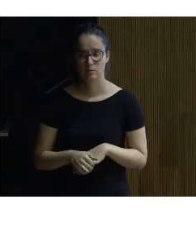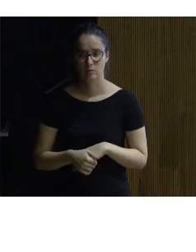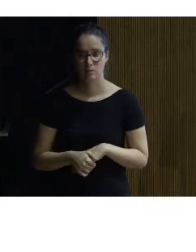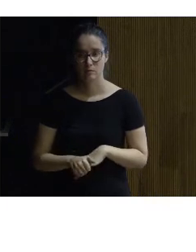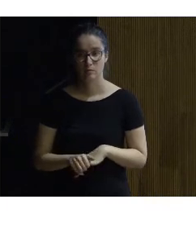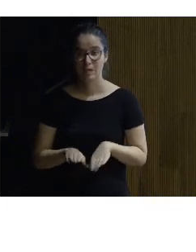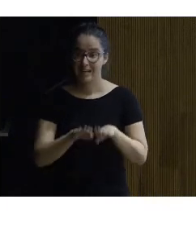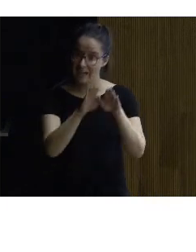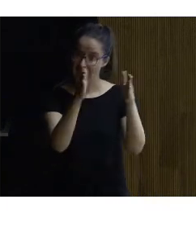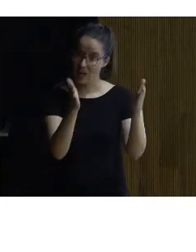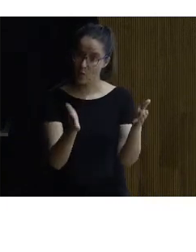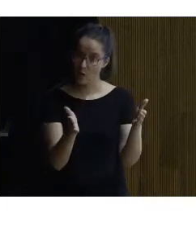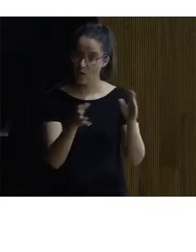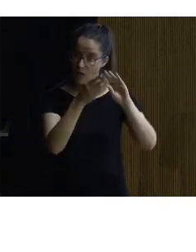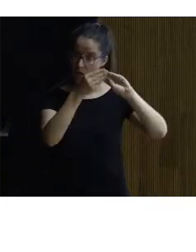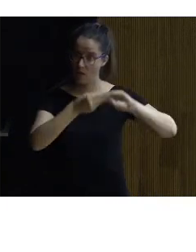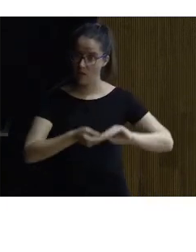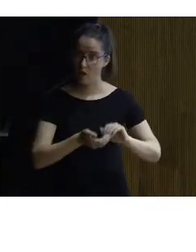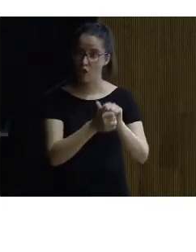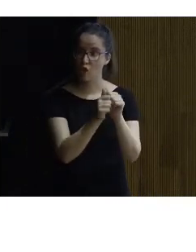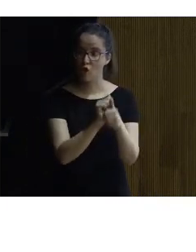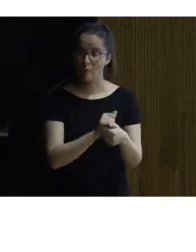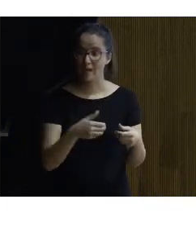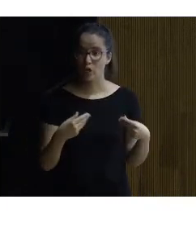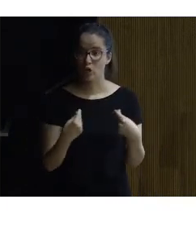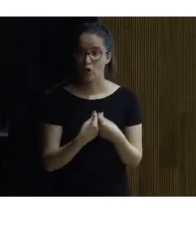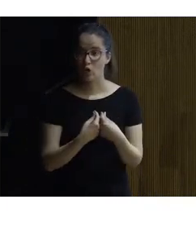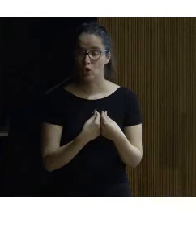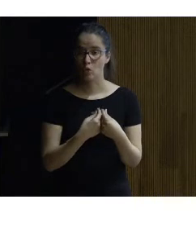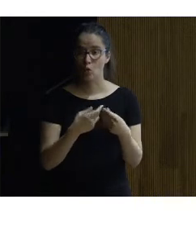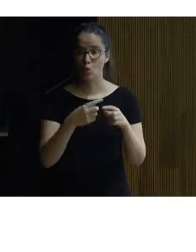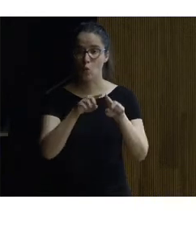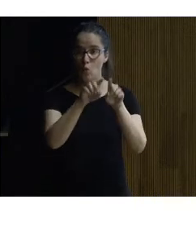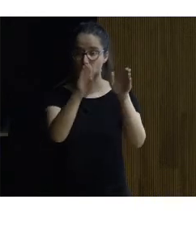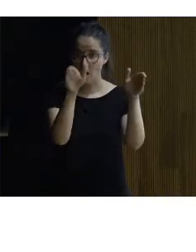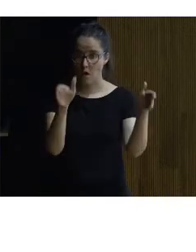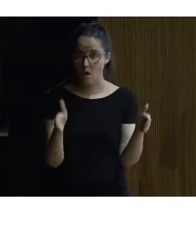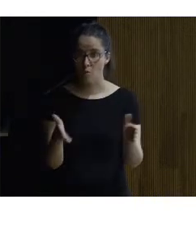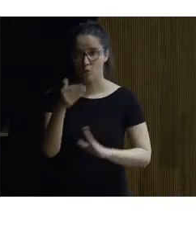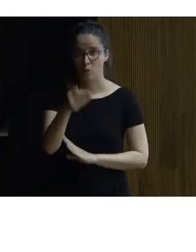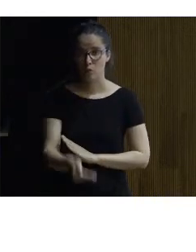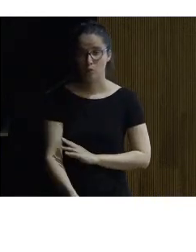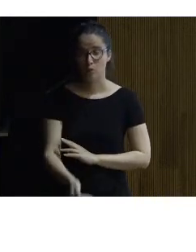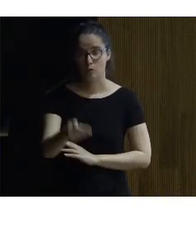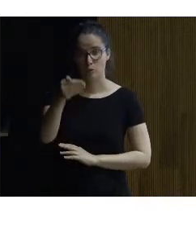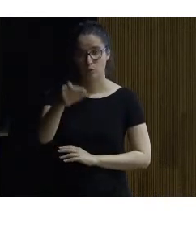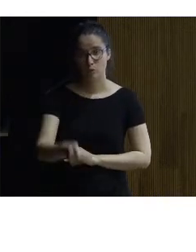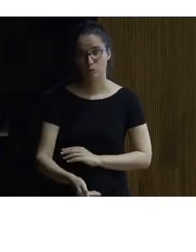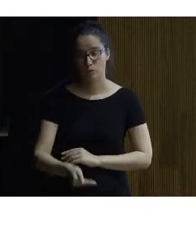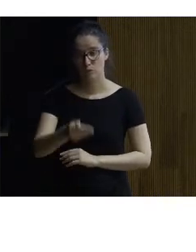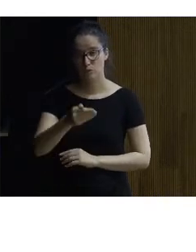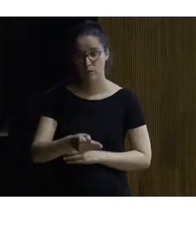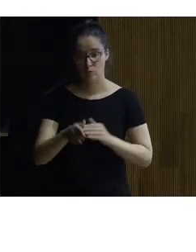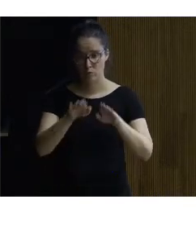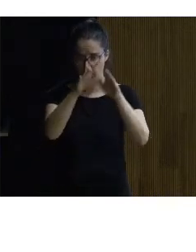la cueva se recrea con una boca muy importante mucho más